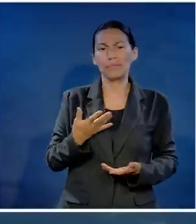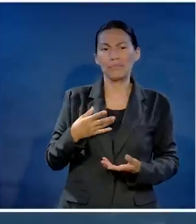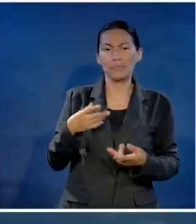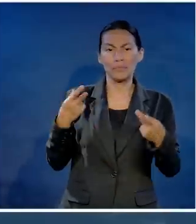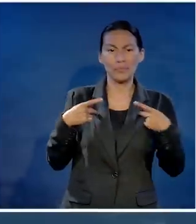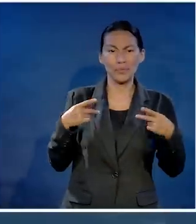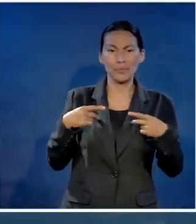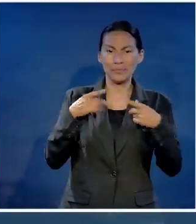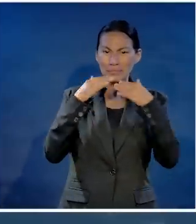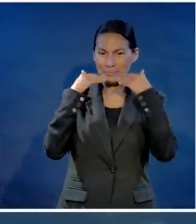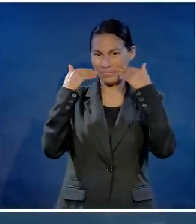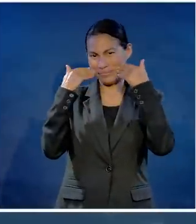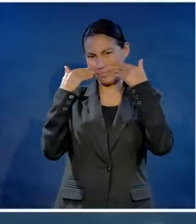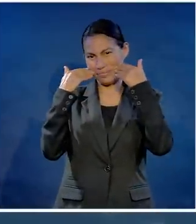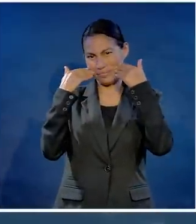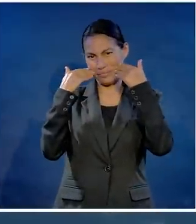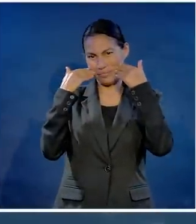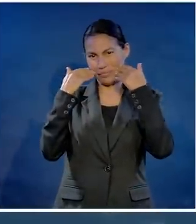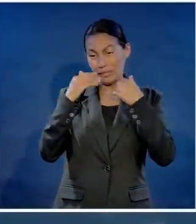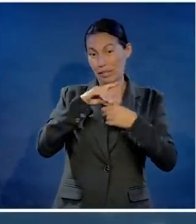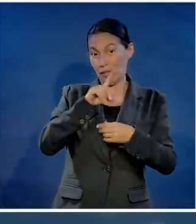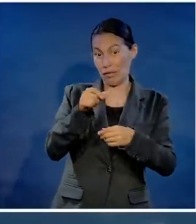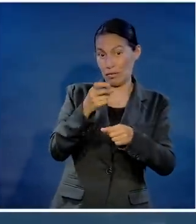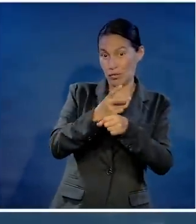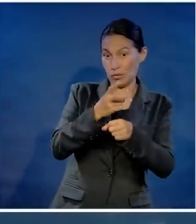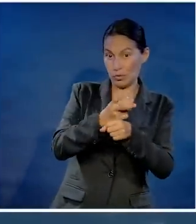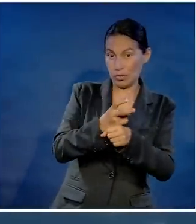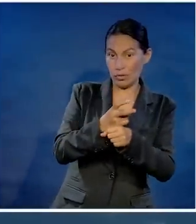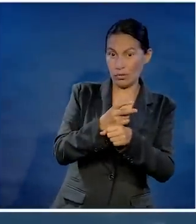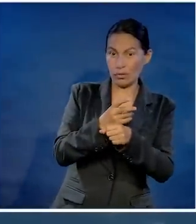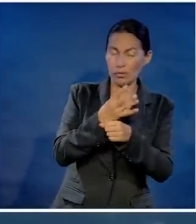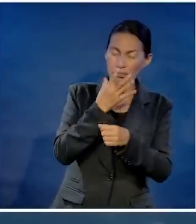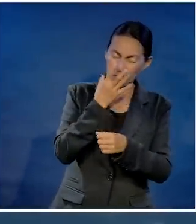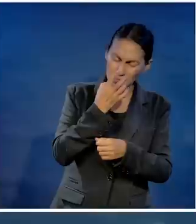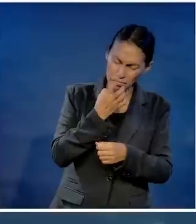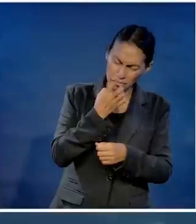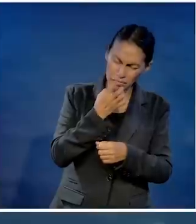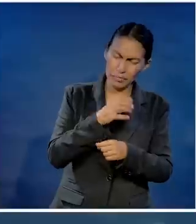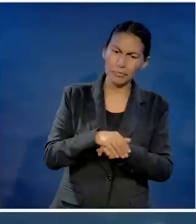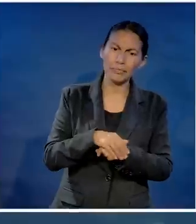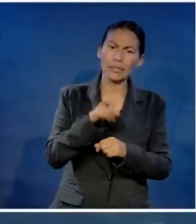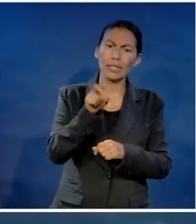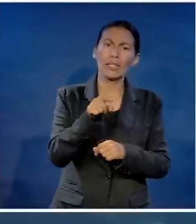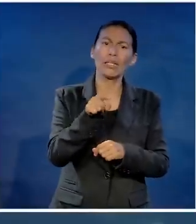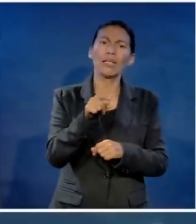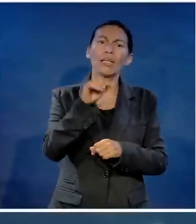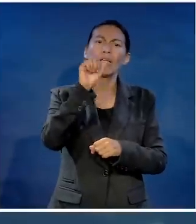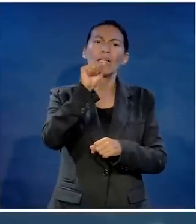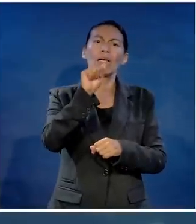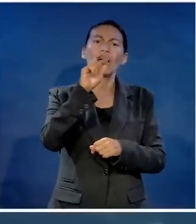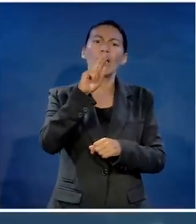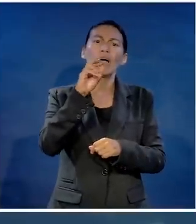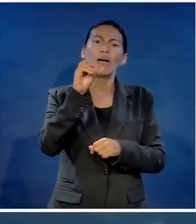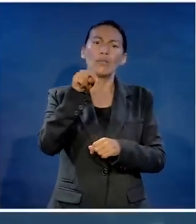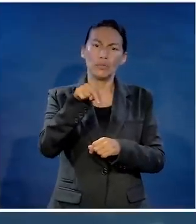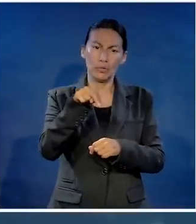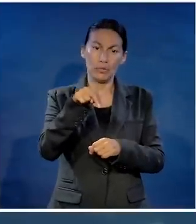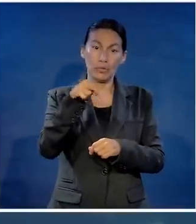conocemos al caballero que sonríe en la primera foto y que sufre en la segunda. Ese caballero se llama Aaron Hernández.